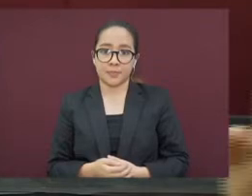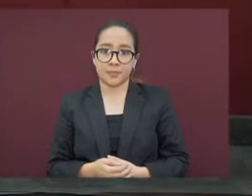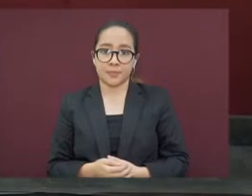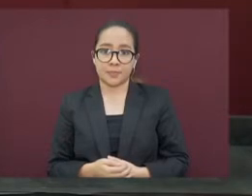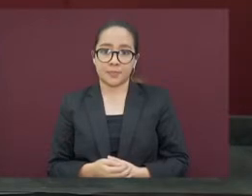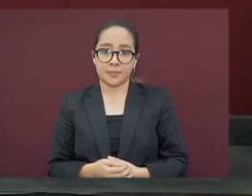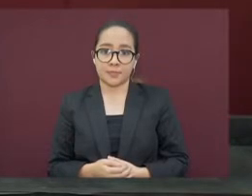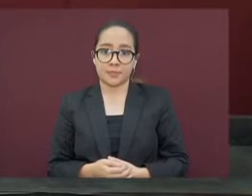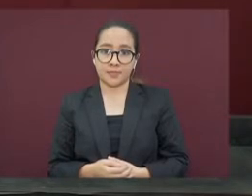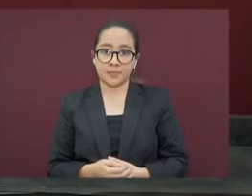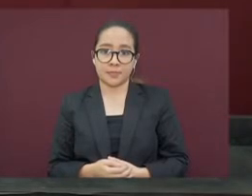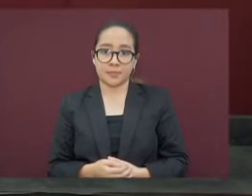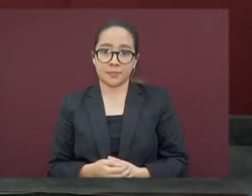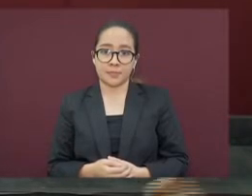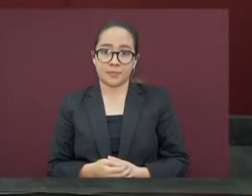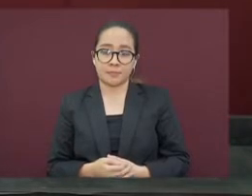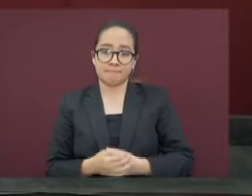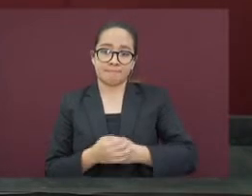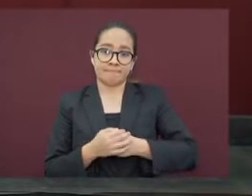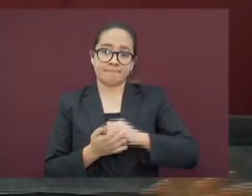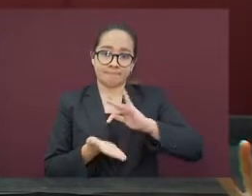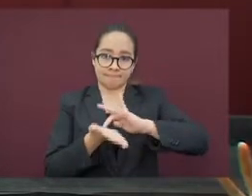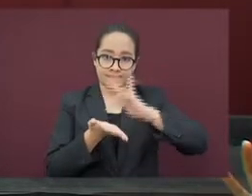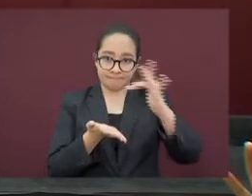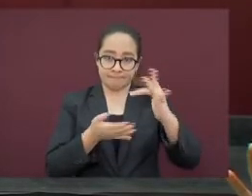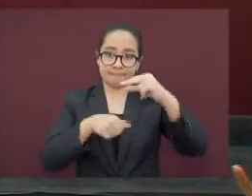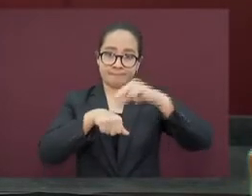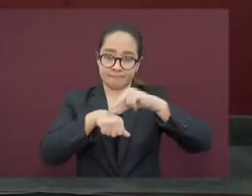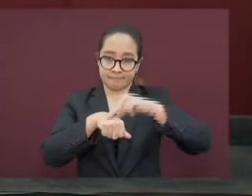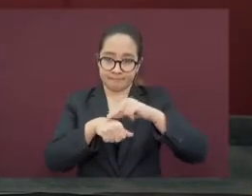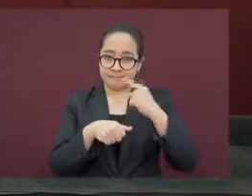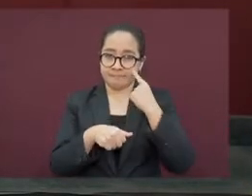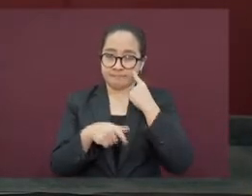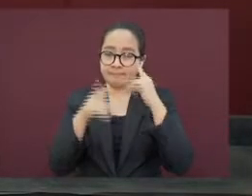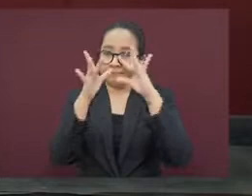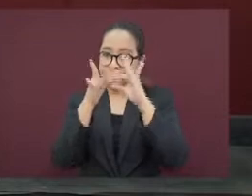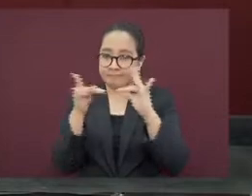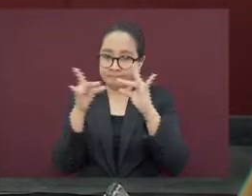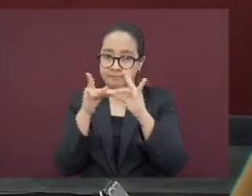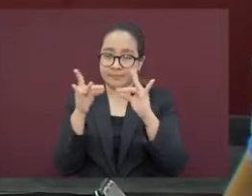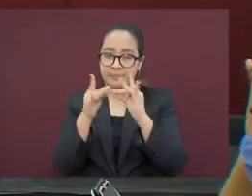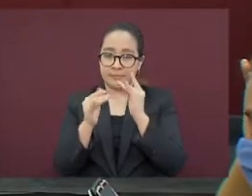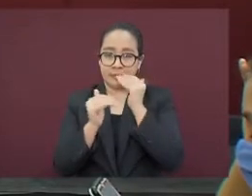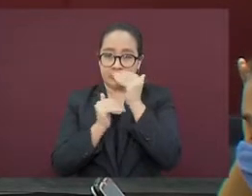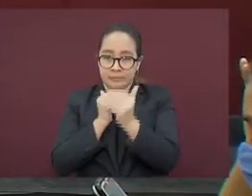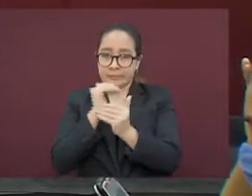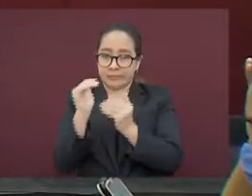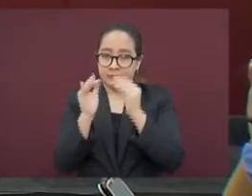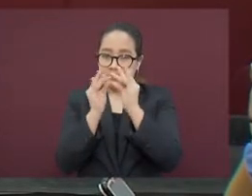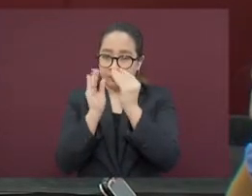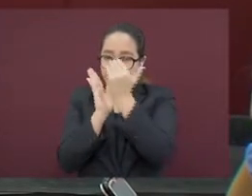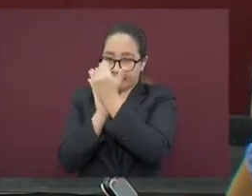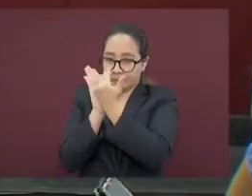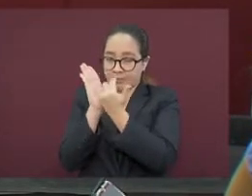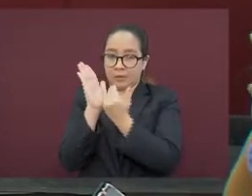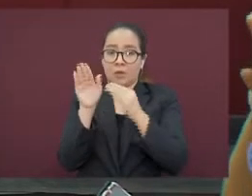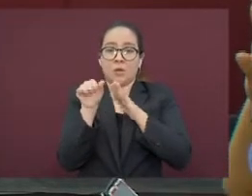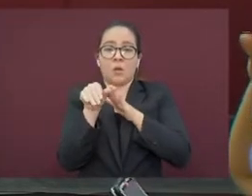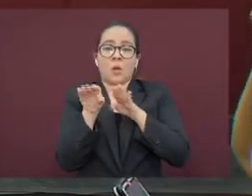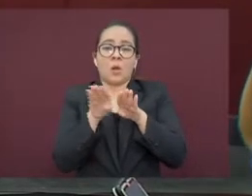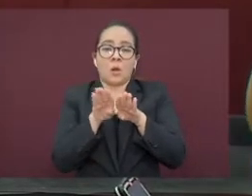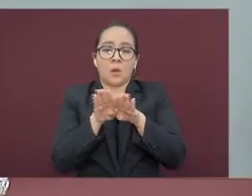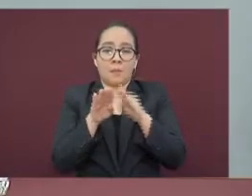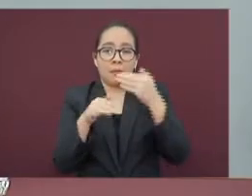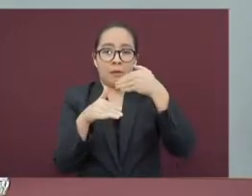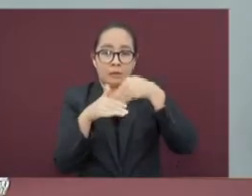Gracias, doctora. Bien, a continuación voy a explicar a ustedes, paso por paso, cómo deben ingresar